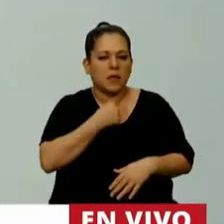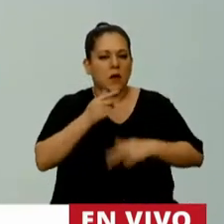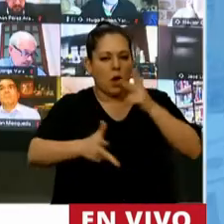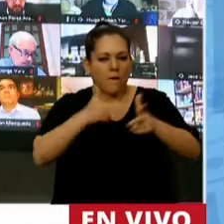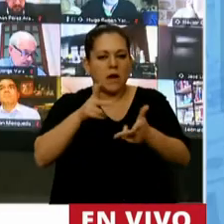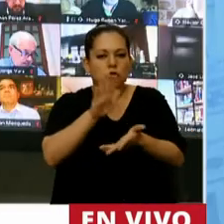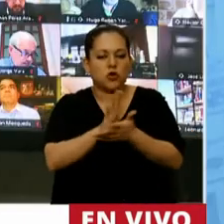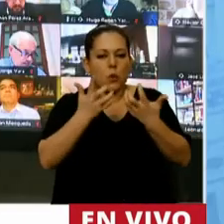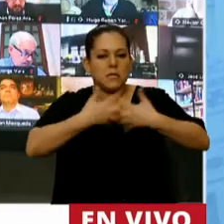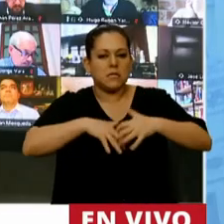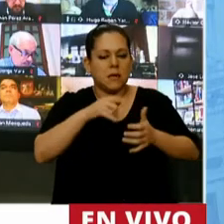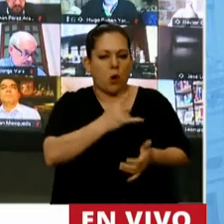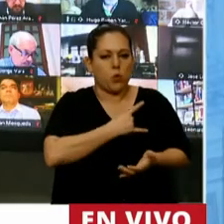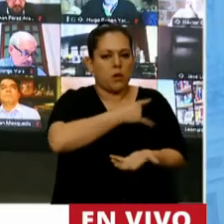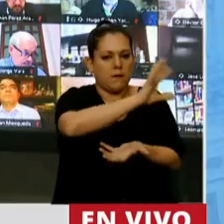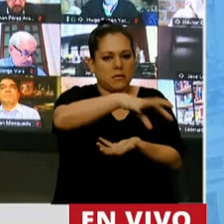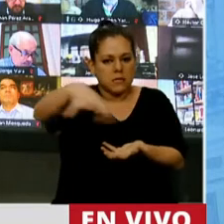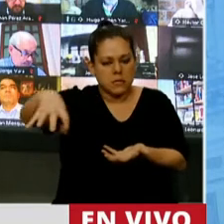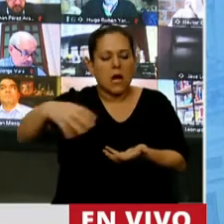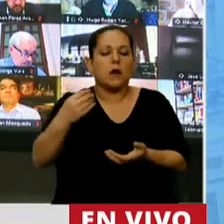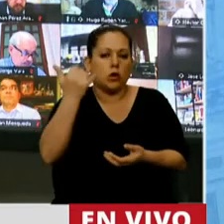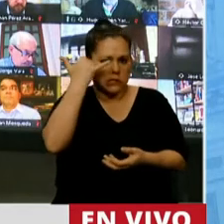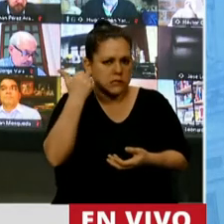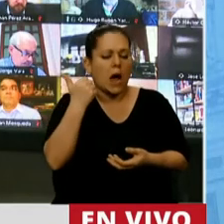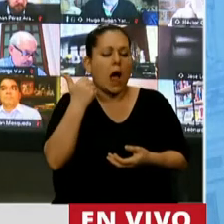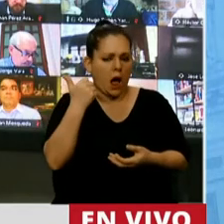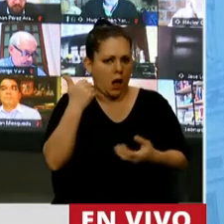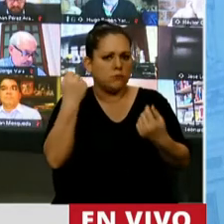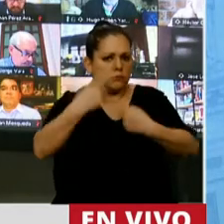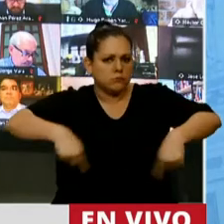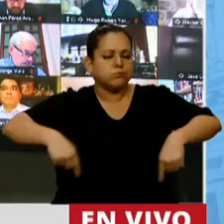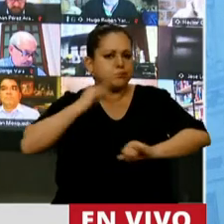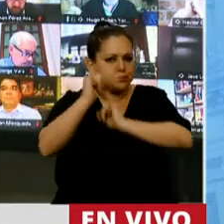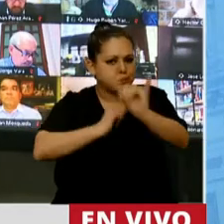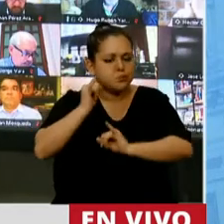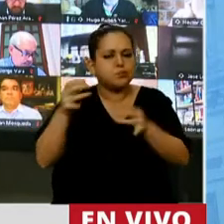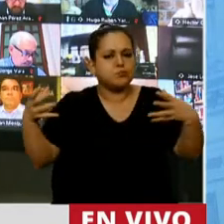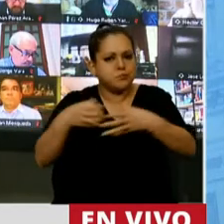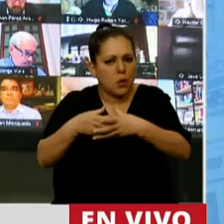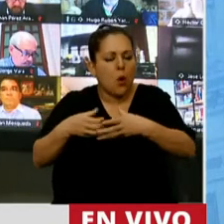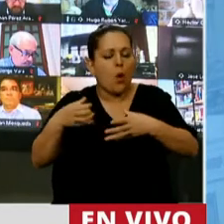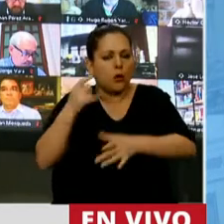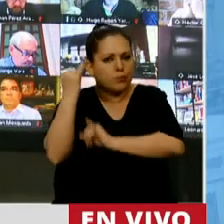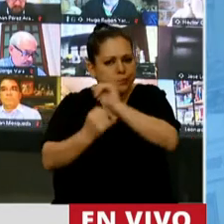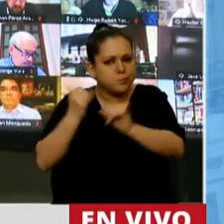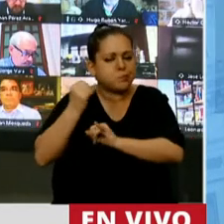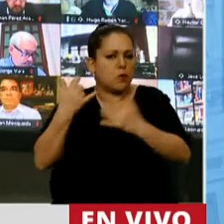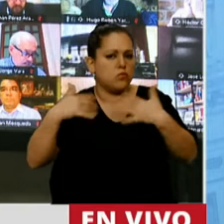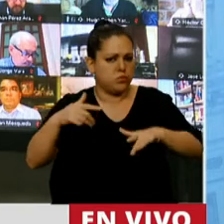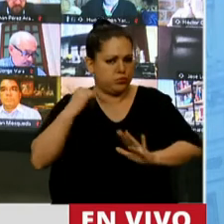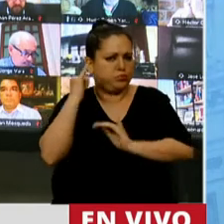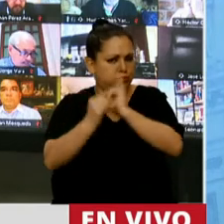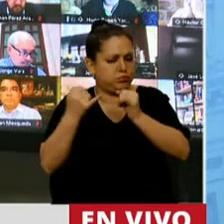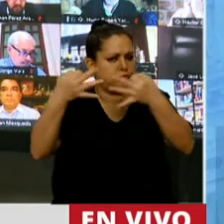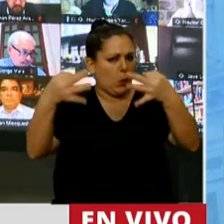sistema universitario nacional. Ya han abundado sobre otros aspectos todos los colegas del bloque de forma muy precisa.